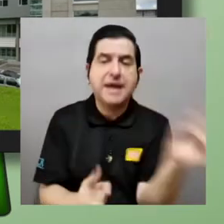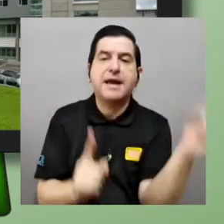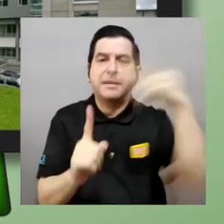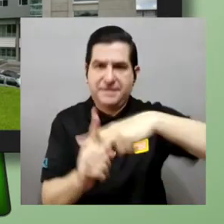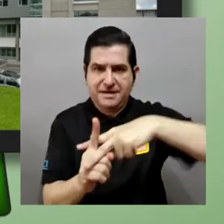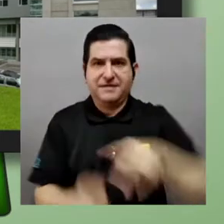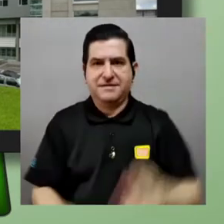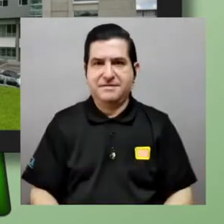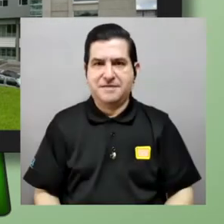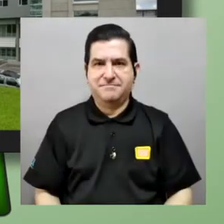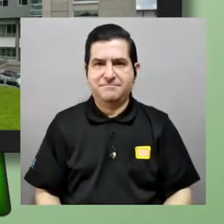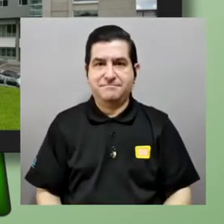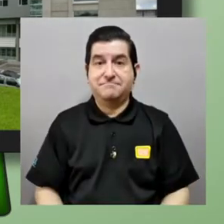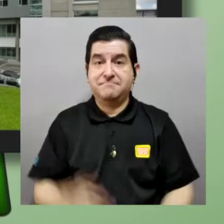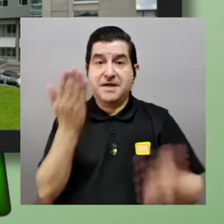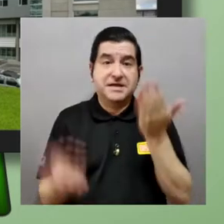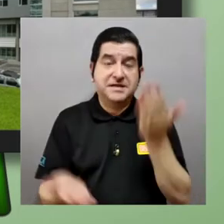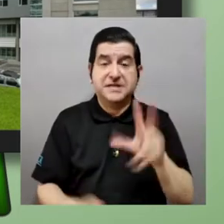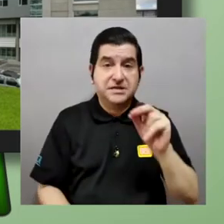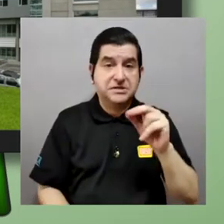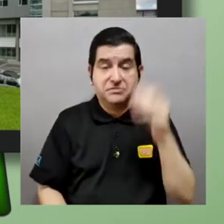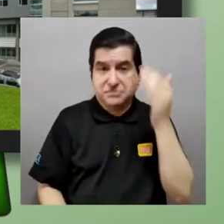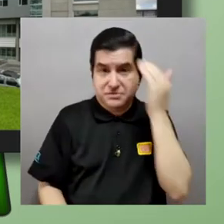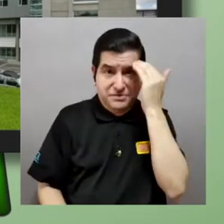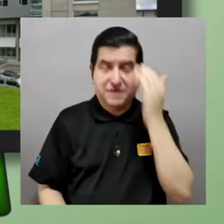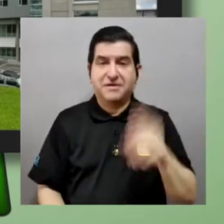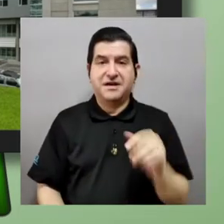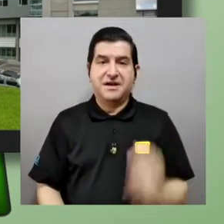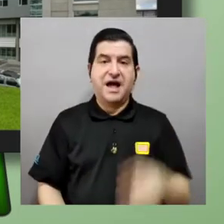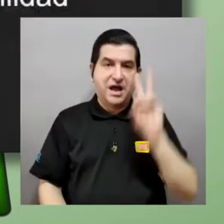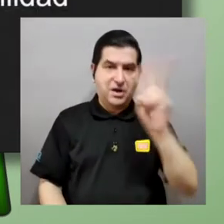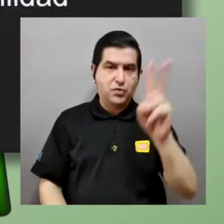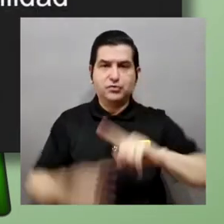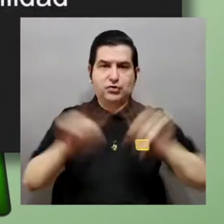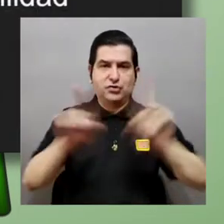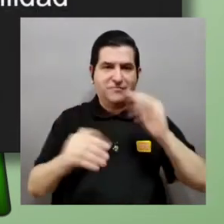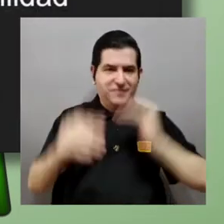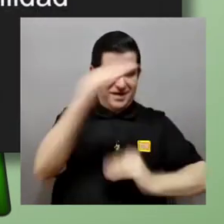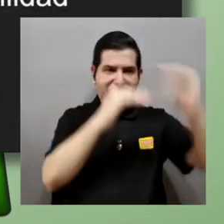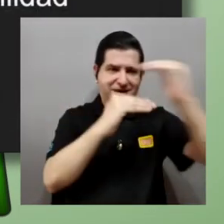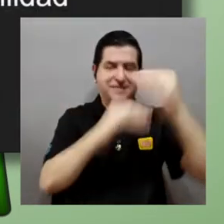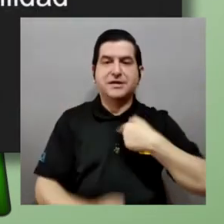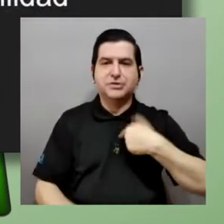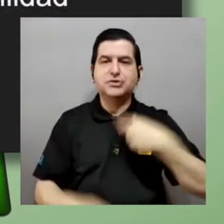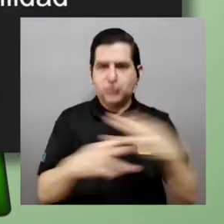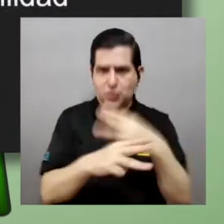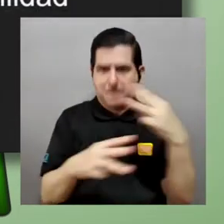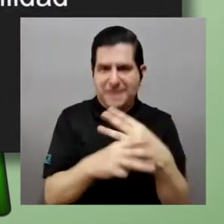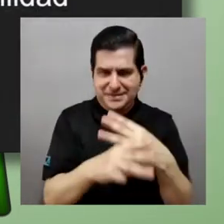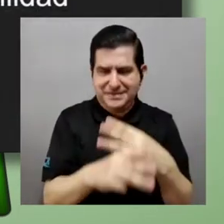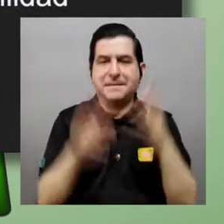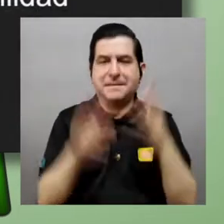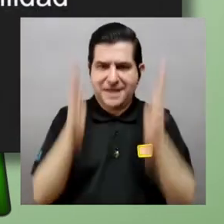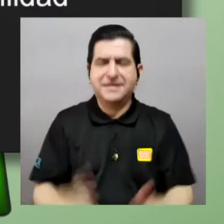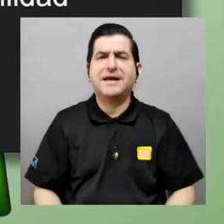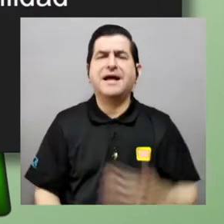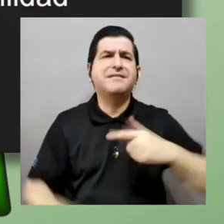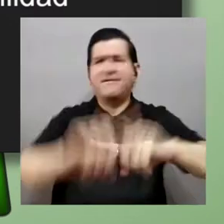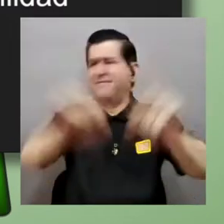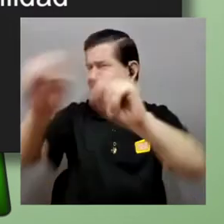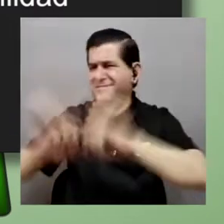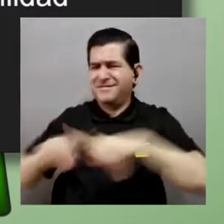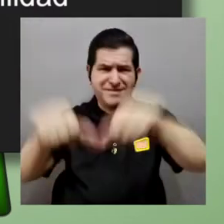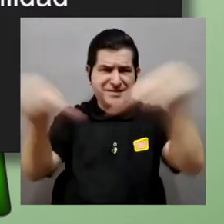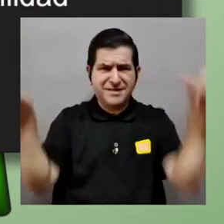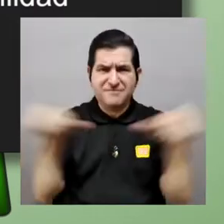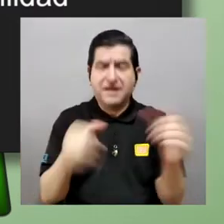pura y aplicada entonces por aquello que no se han dado la vuelta eso es una foto de los dos edificios entonces bueno yo soy matemática la matemática tiene un montón